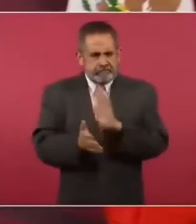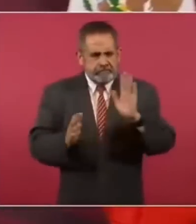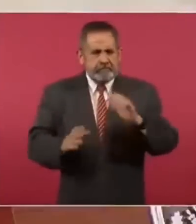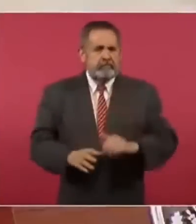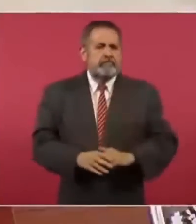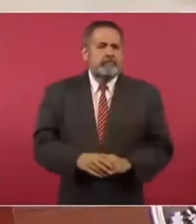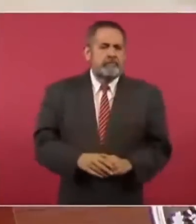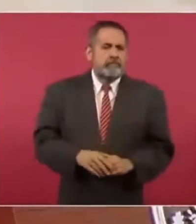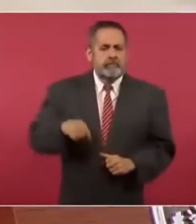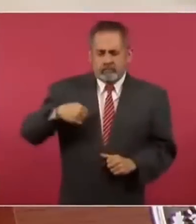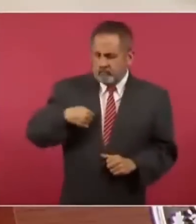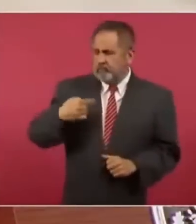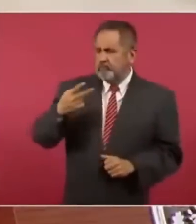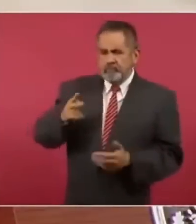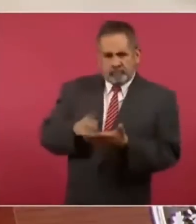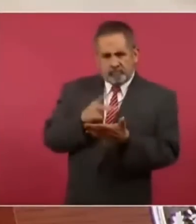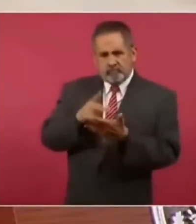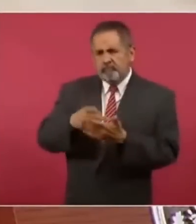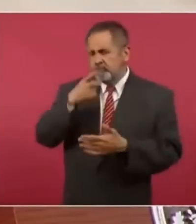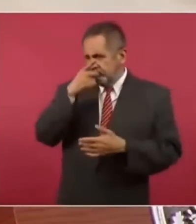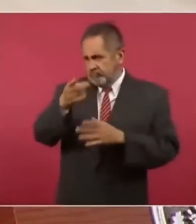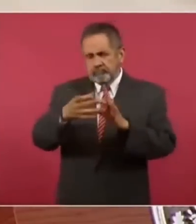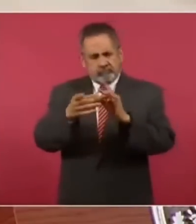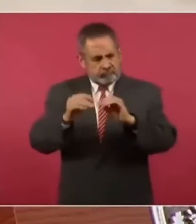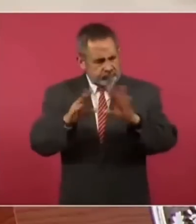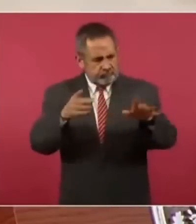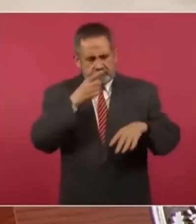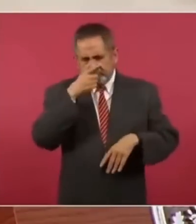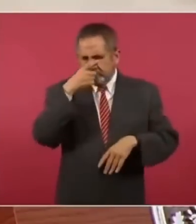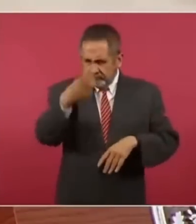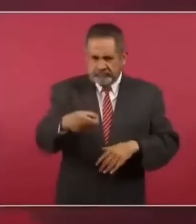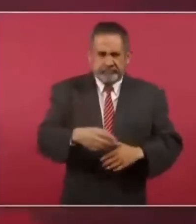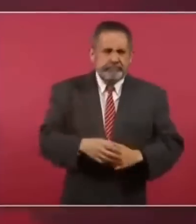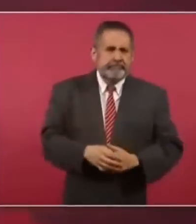lo dije aquí lo sostengo si y